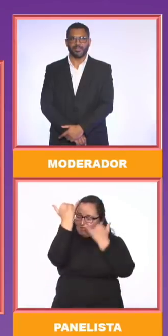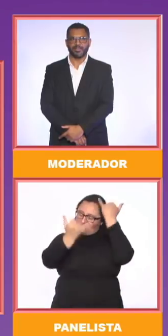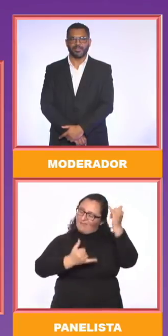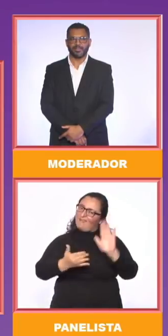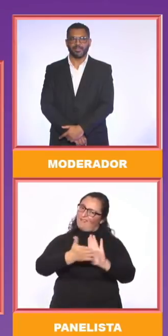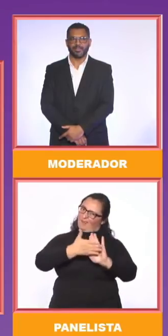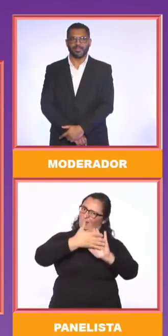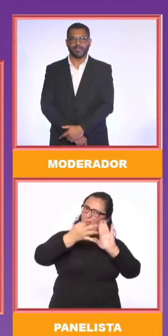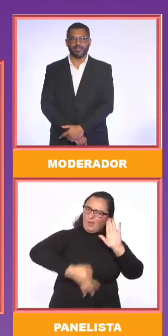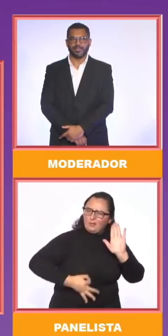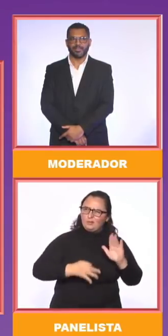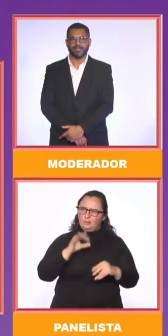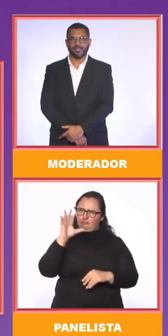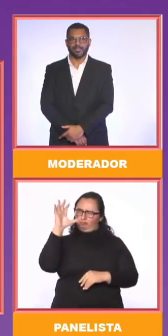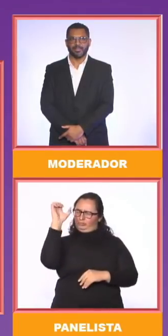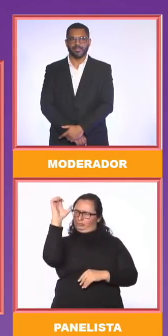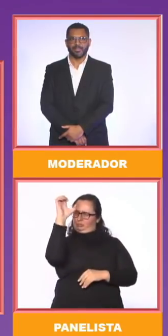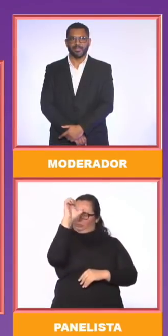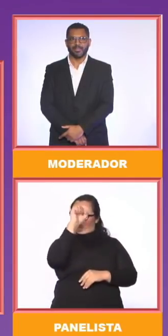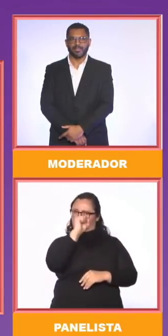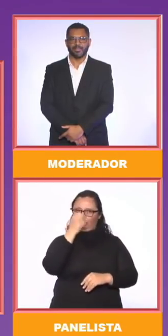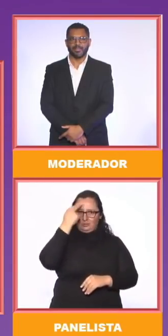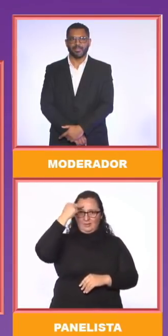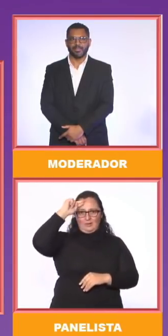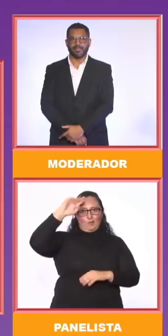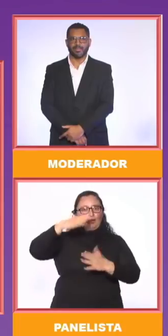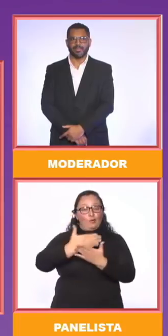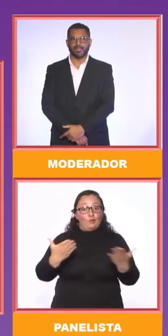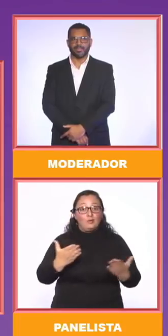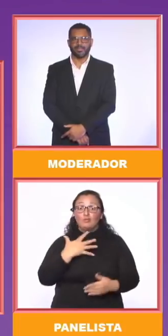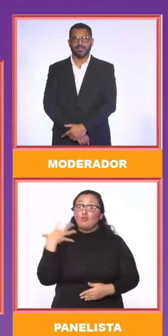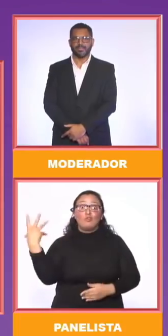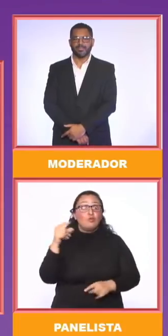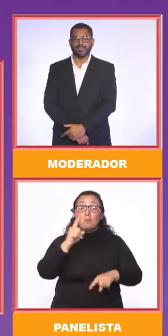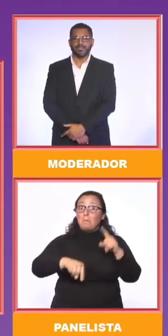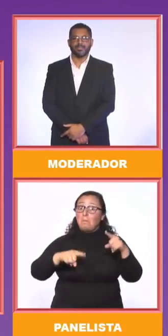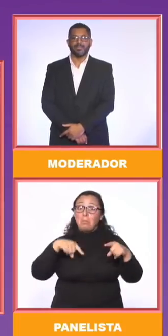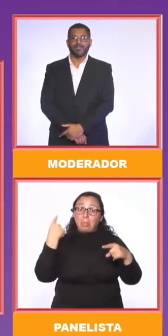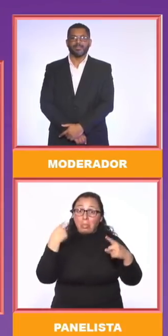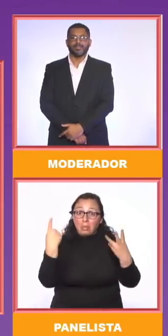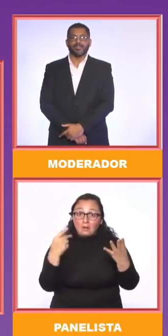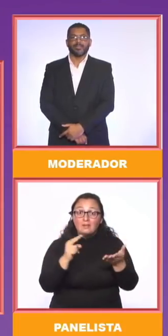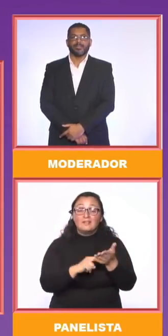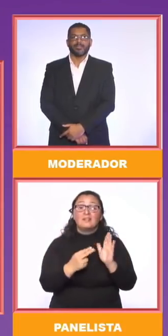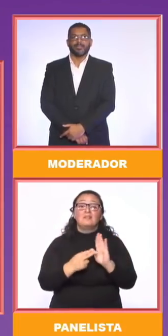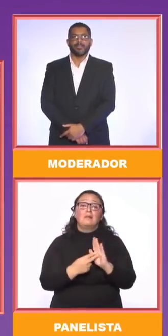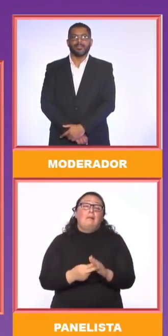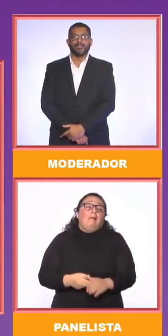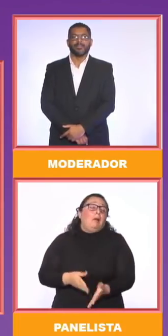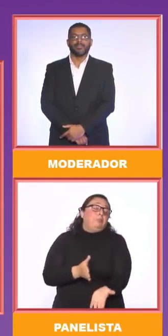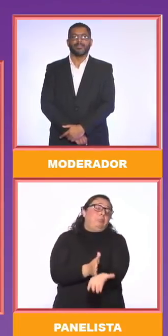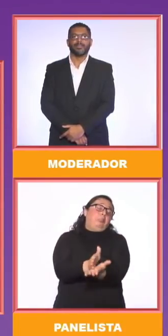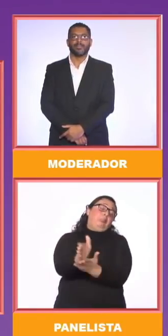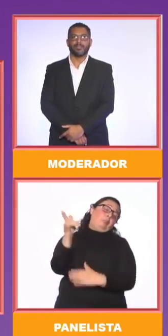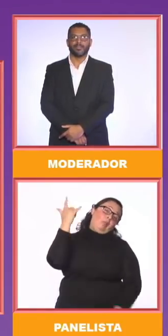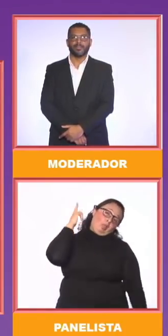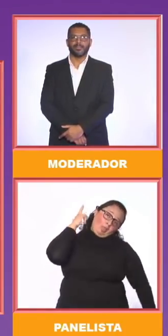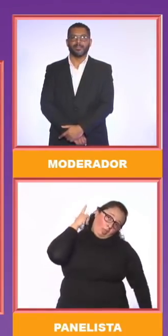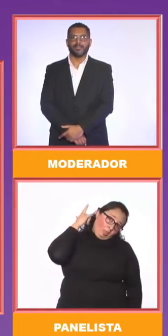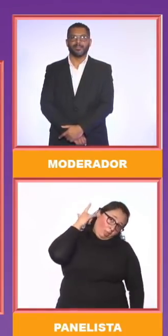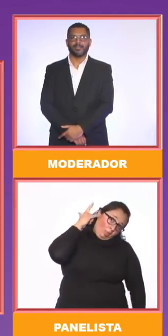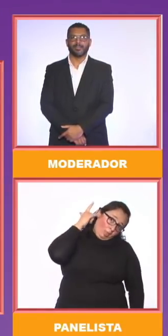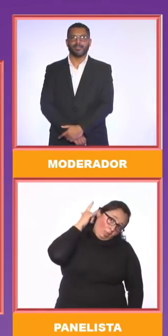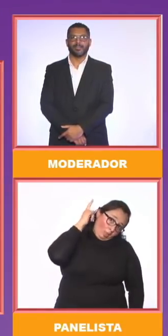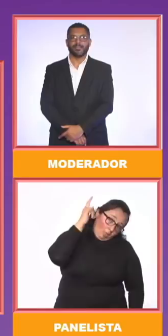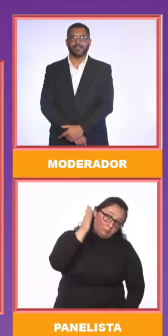Si no lo logramos, nos seguirán manipulando. Este es un país muy fácil de manipular. Precisamente